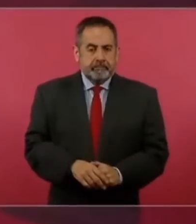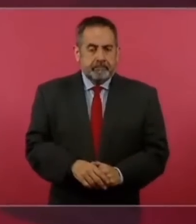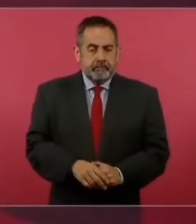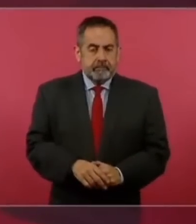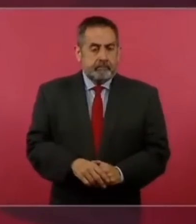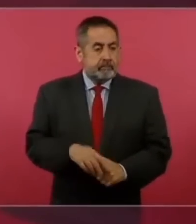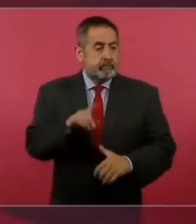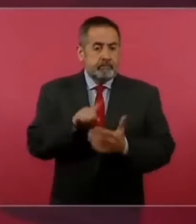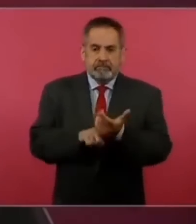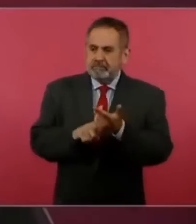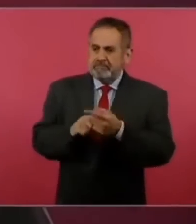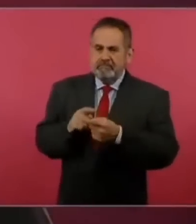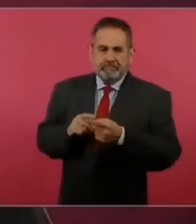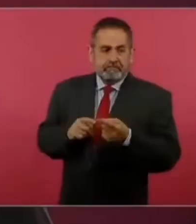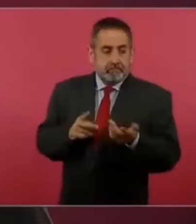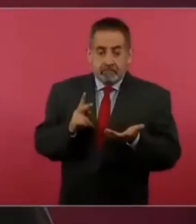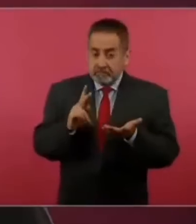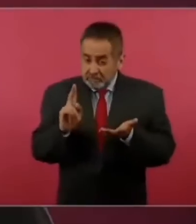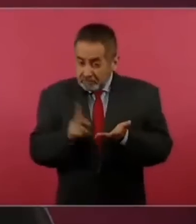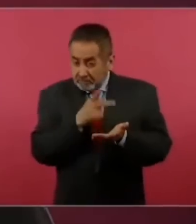regresarían con más hambre de dinero